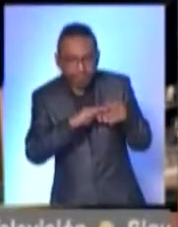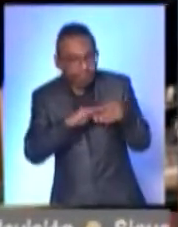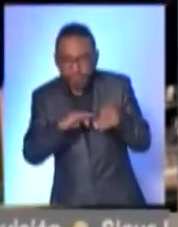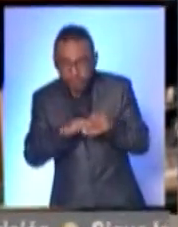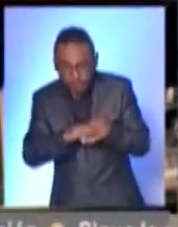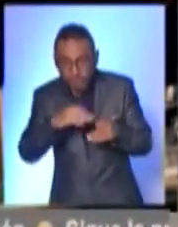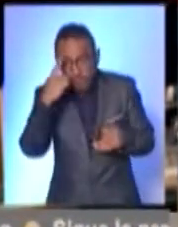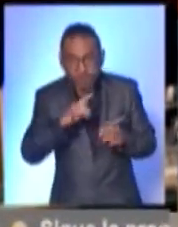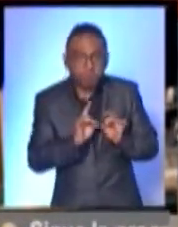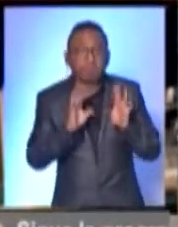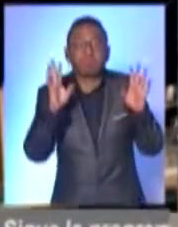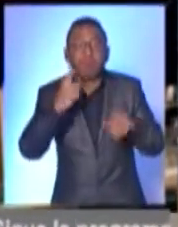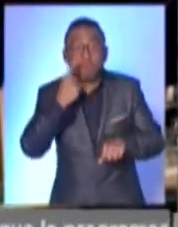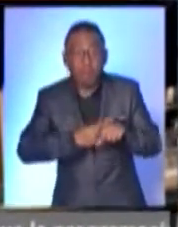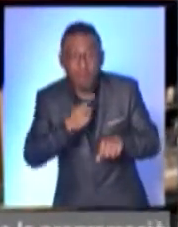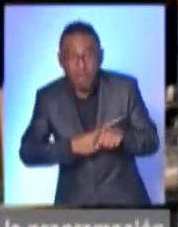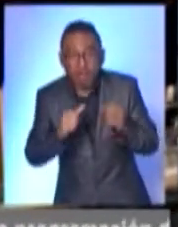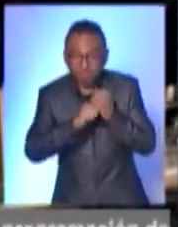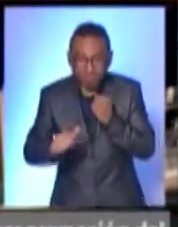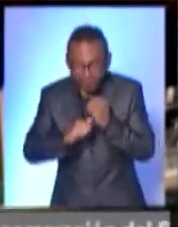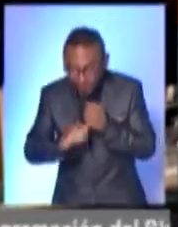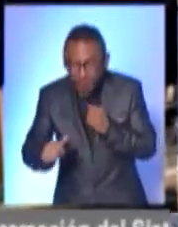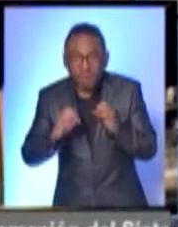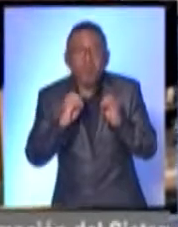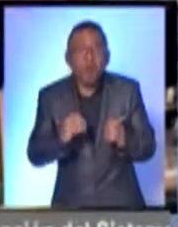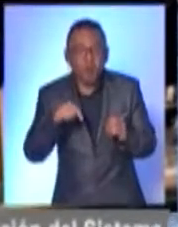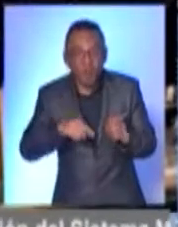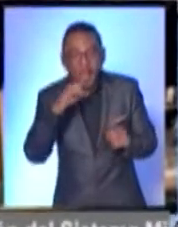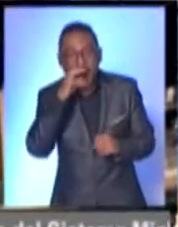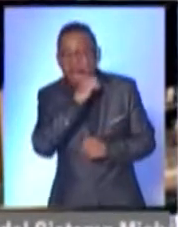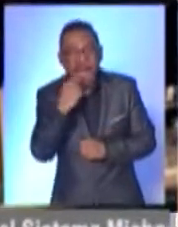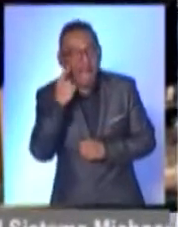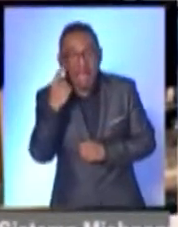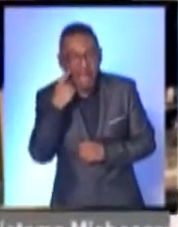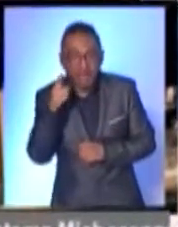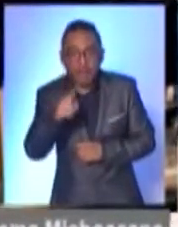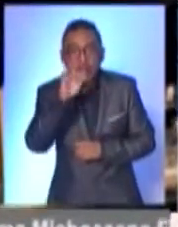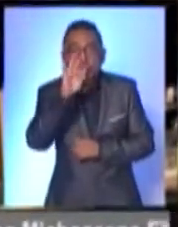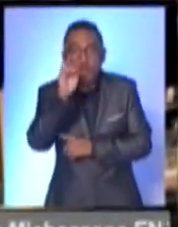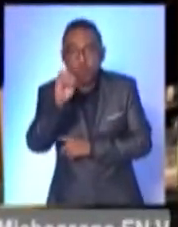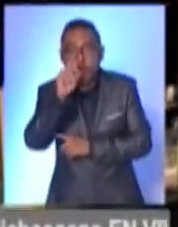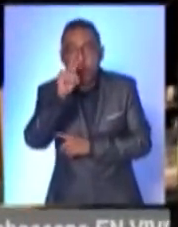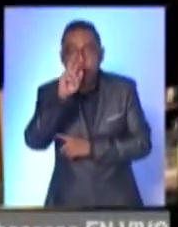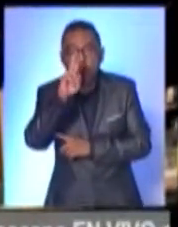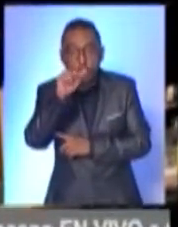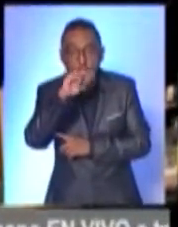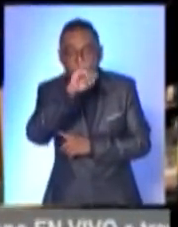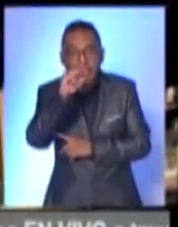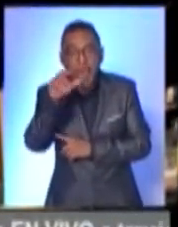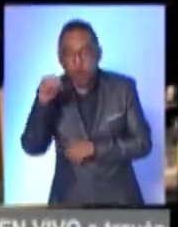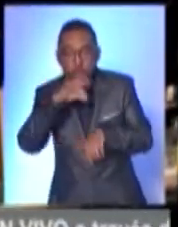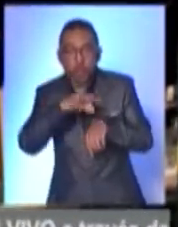evitar contraer enfermedades diarréicas propias de la temporada de calor, invita Alfredo Trujano, médico nutriólogo.